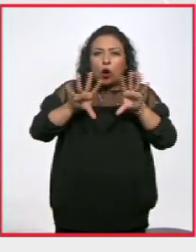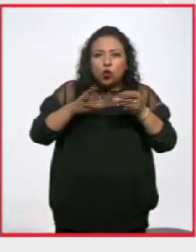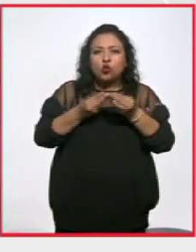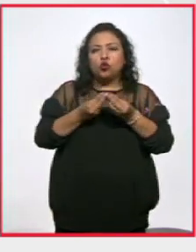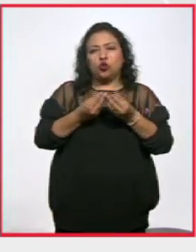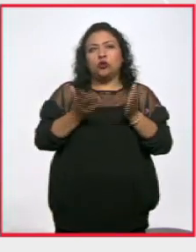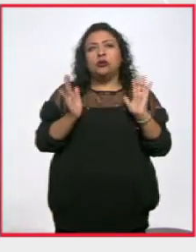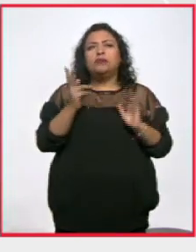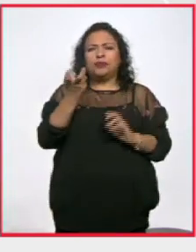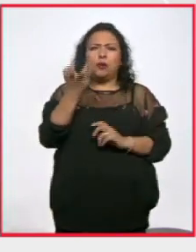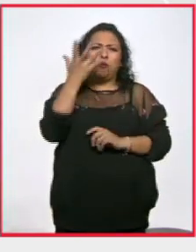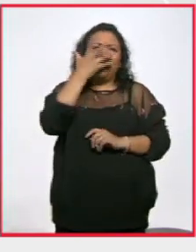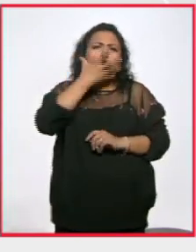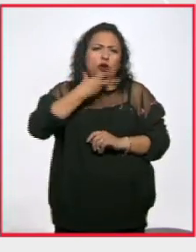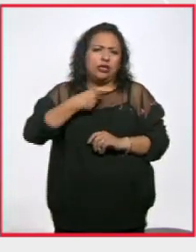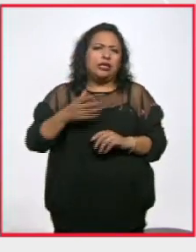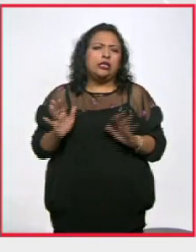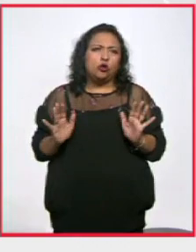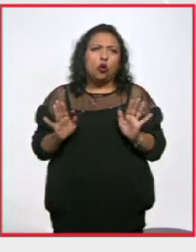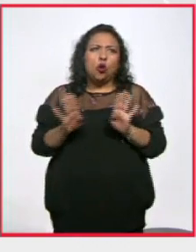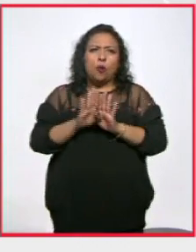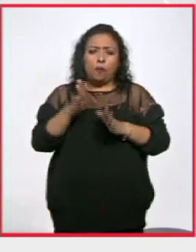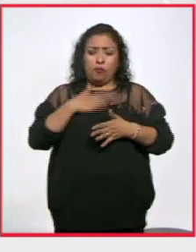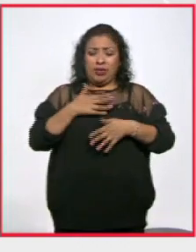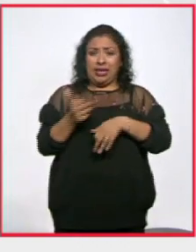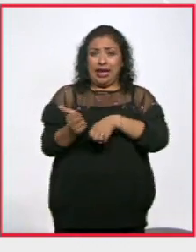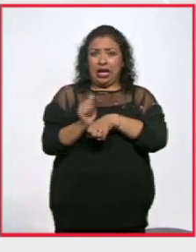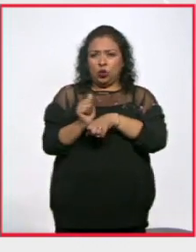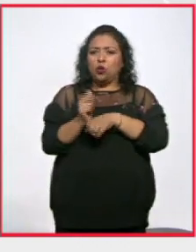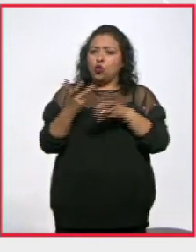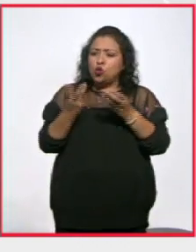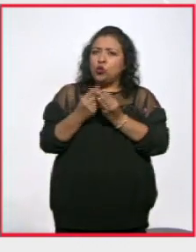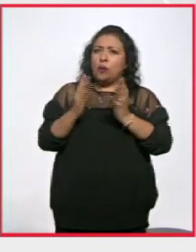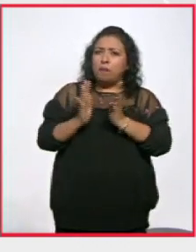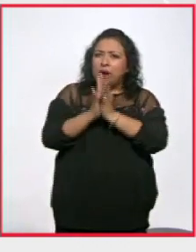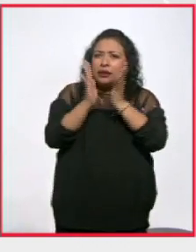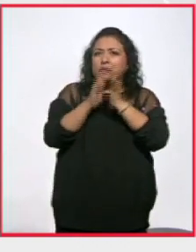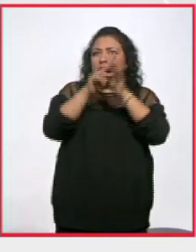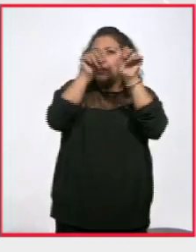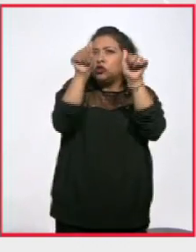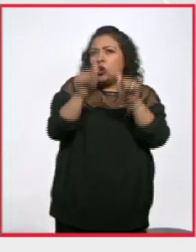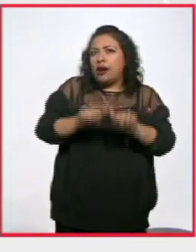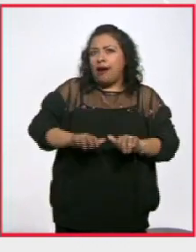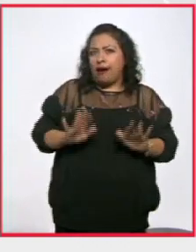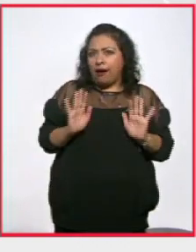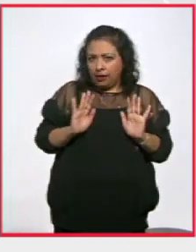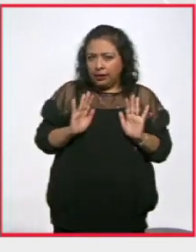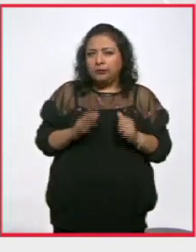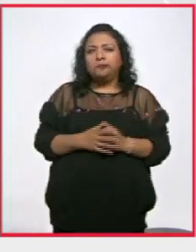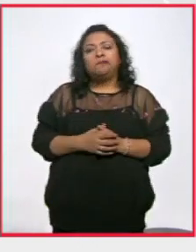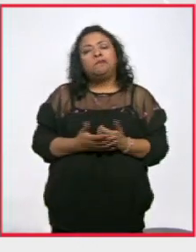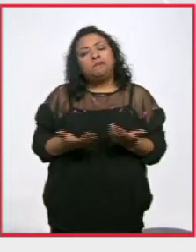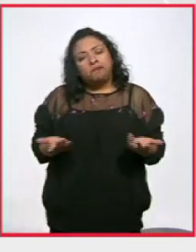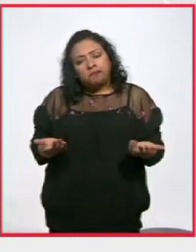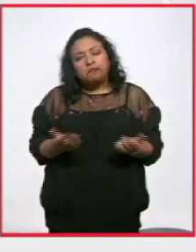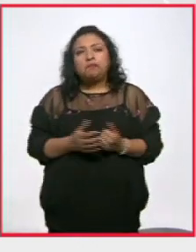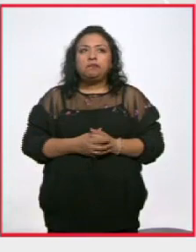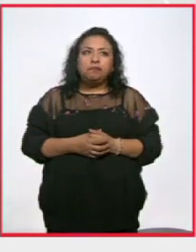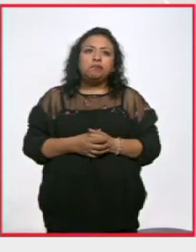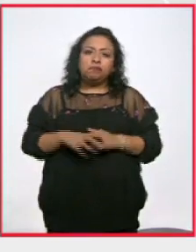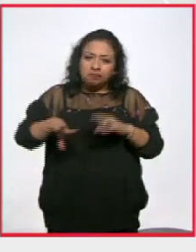era bonito saber que mi actuación iba a ser una colaboración artística de esa manera y bueno pues